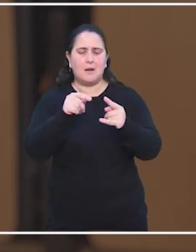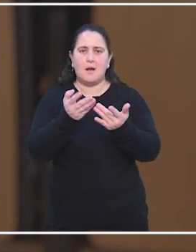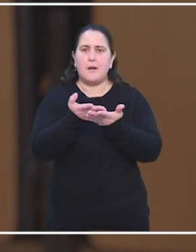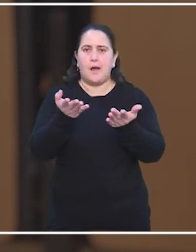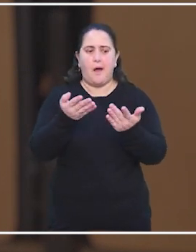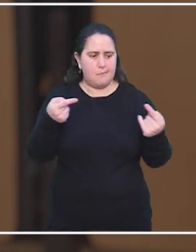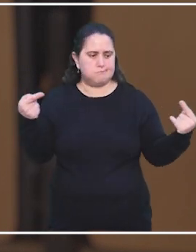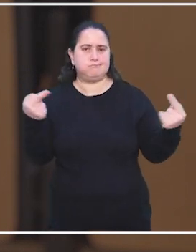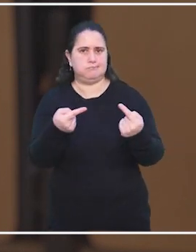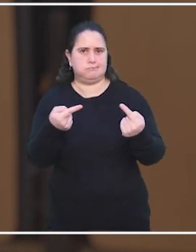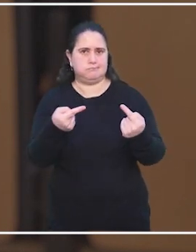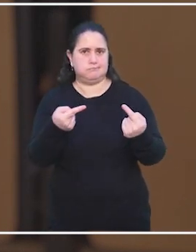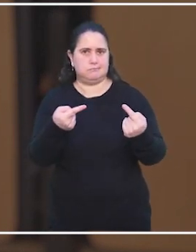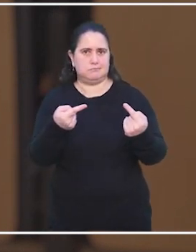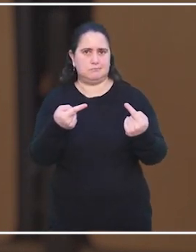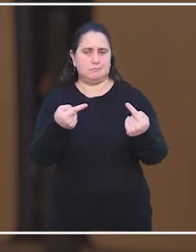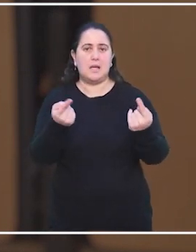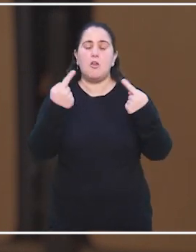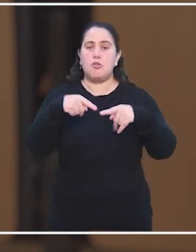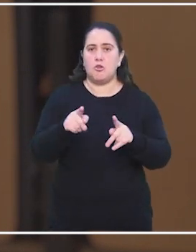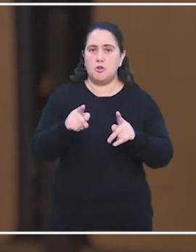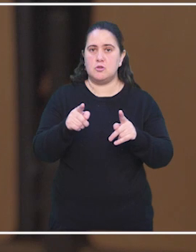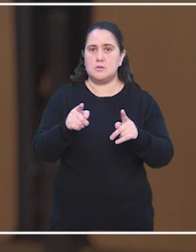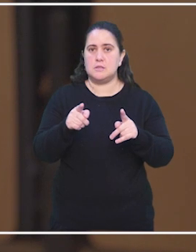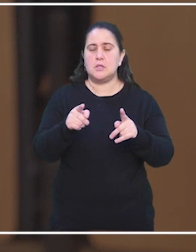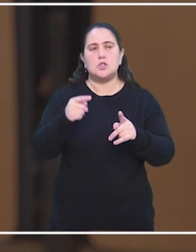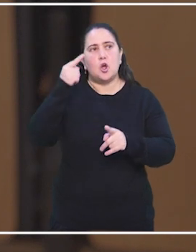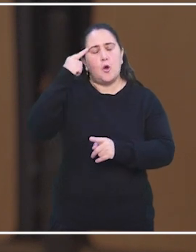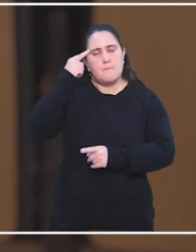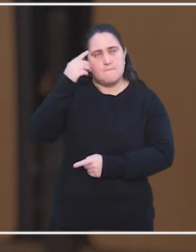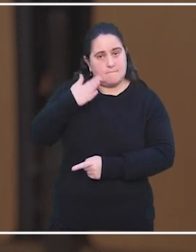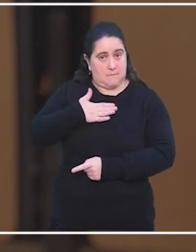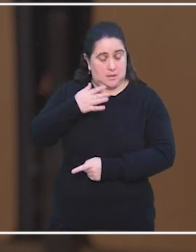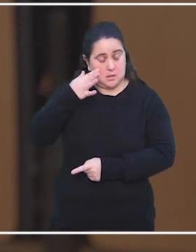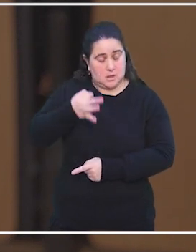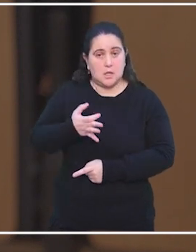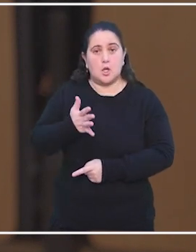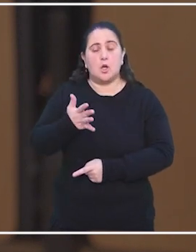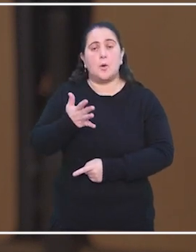incompatibles con ella. Entonces, pienso que una de